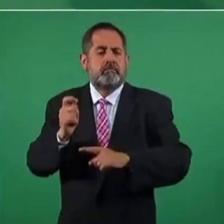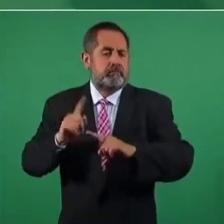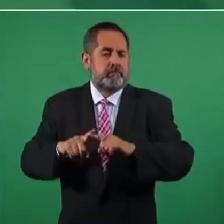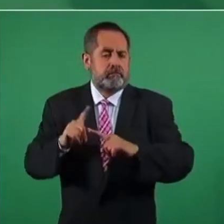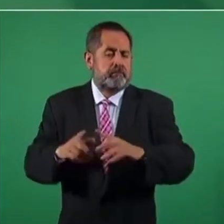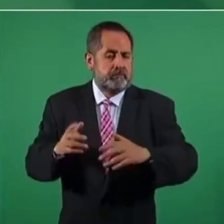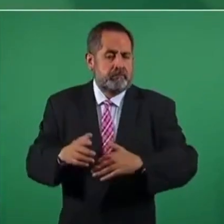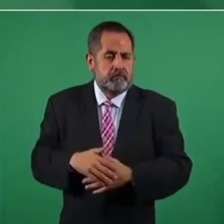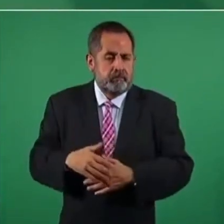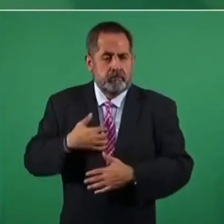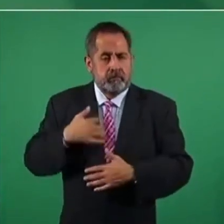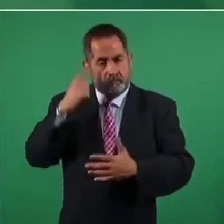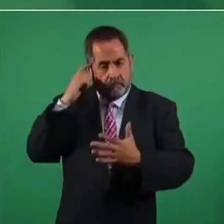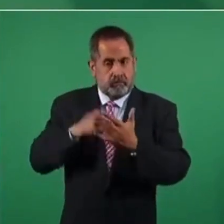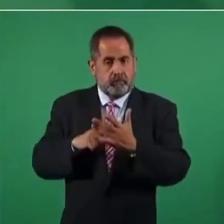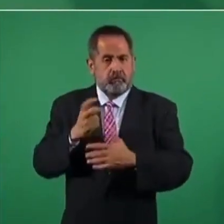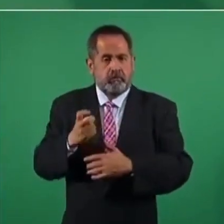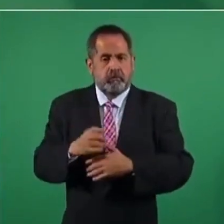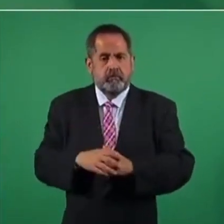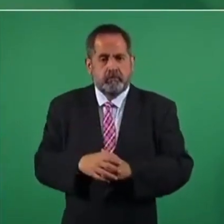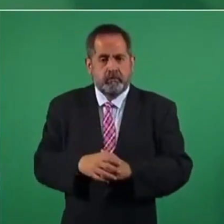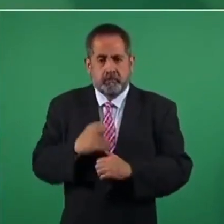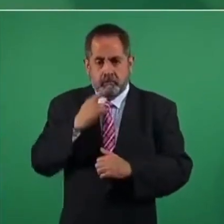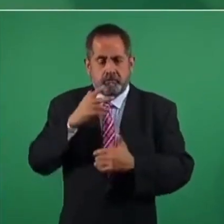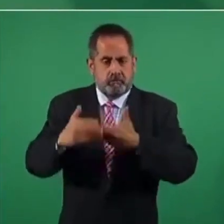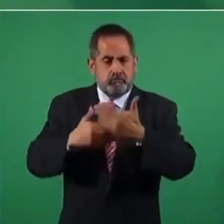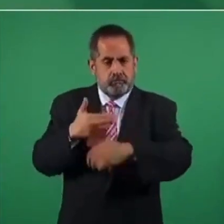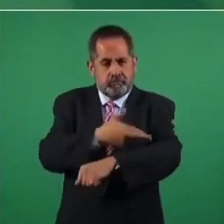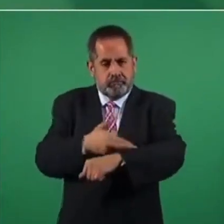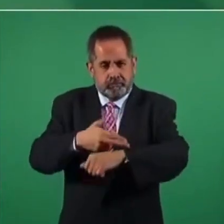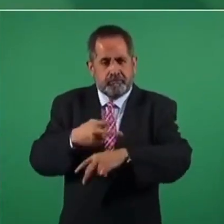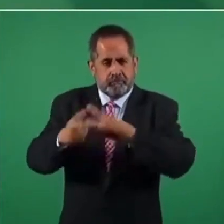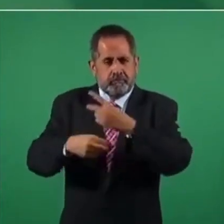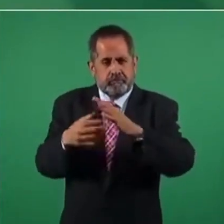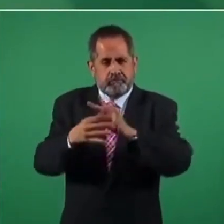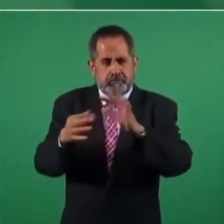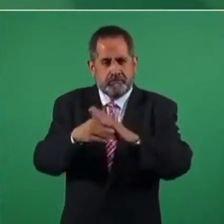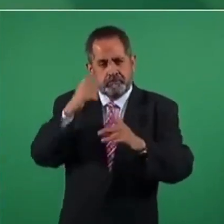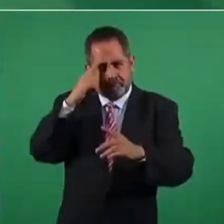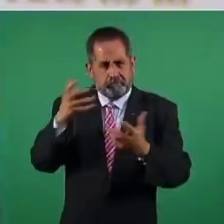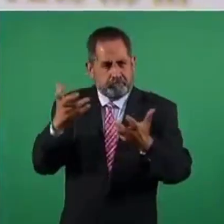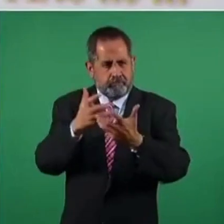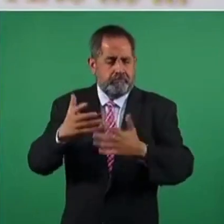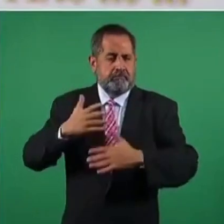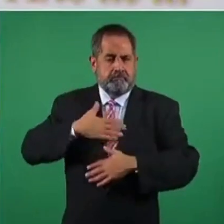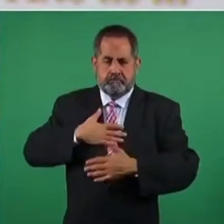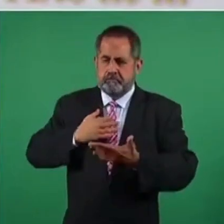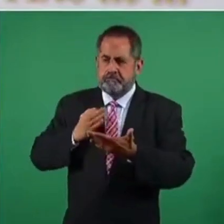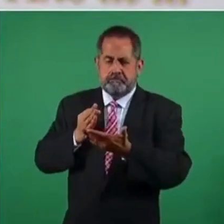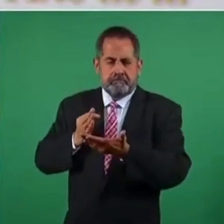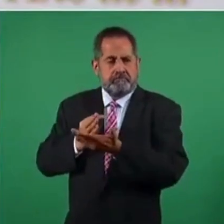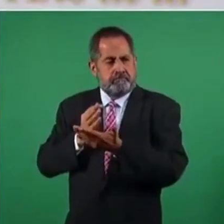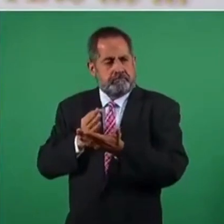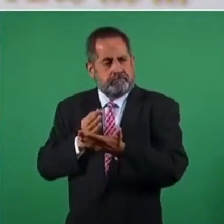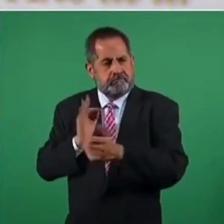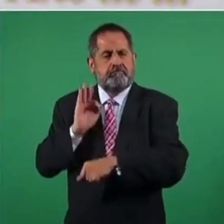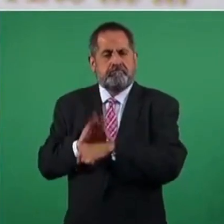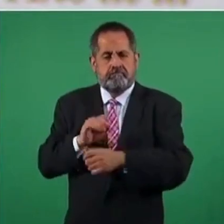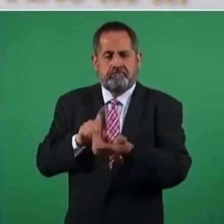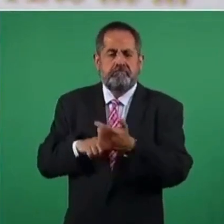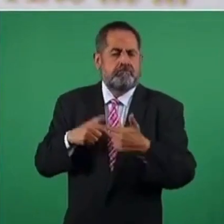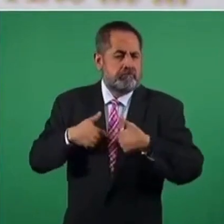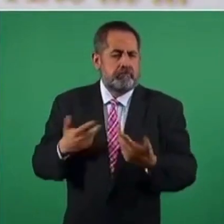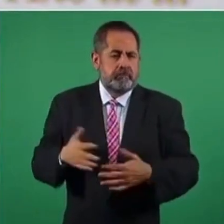creo que es uno de los mecanismos que tenemos para hacer efectivo nuestro Estado de Derecho. Finalmente, hay